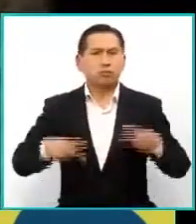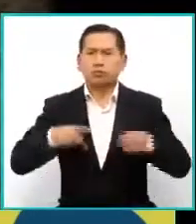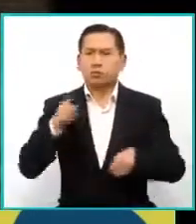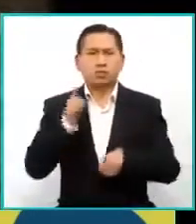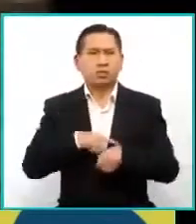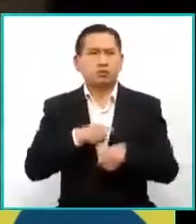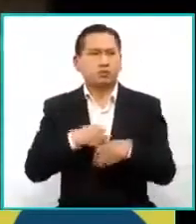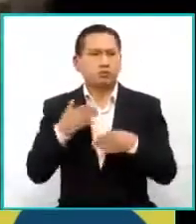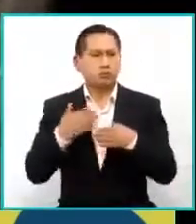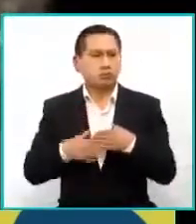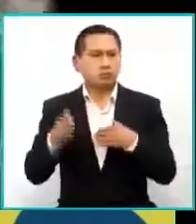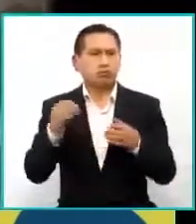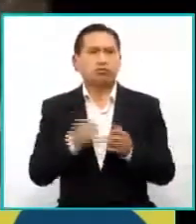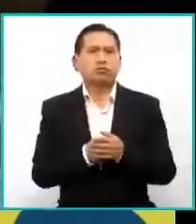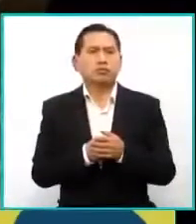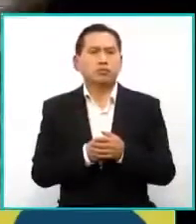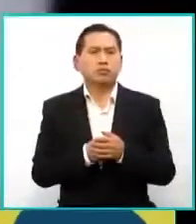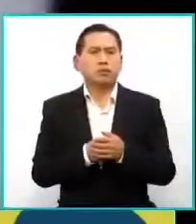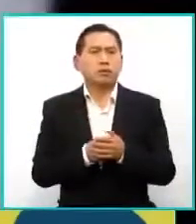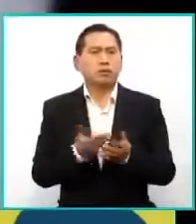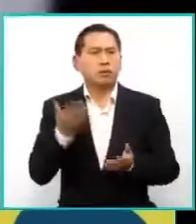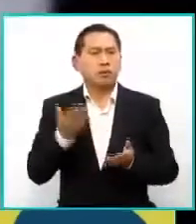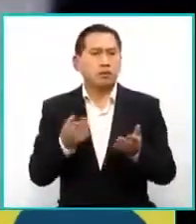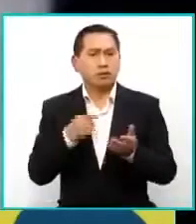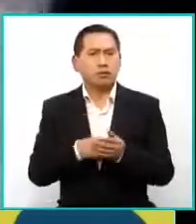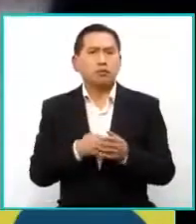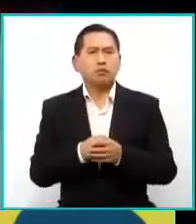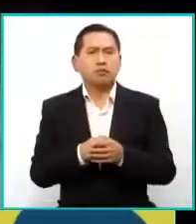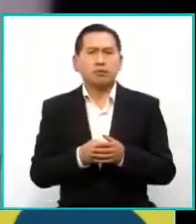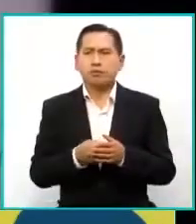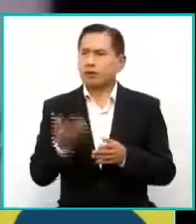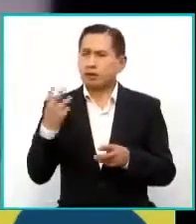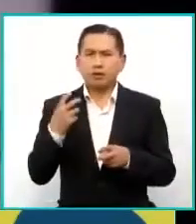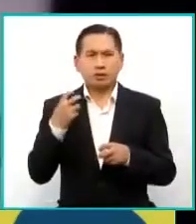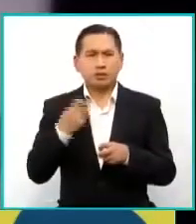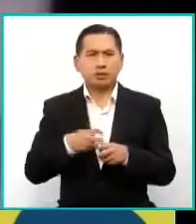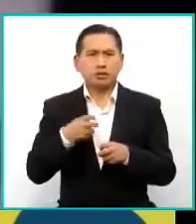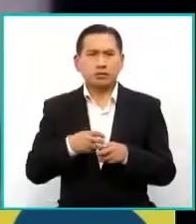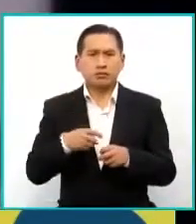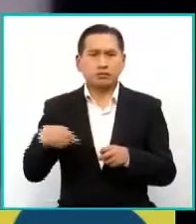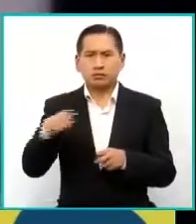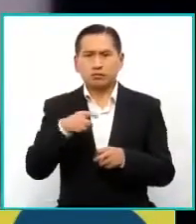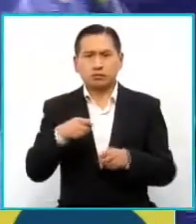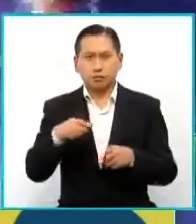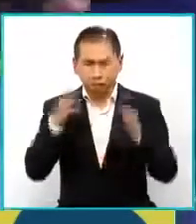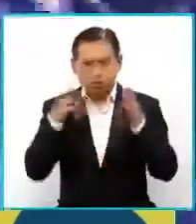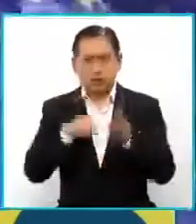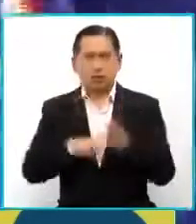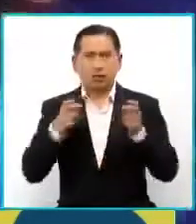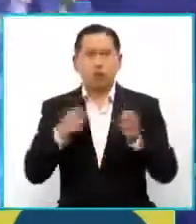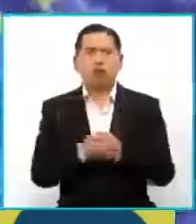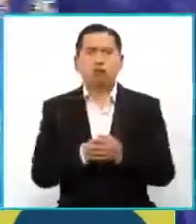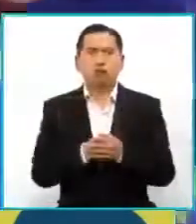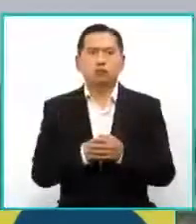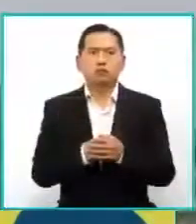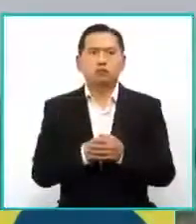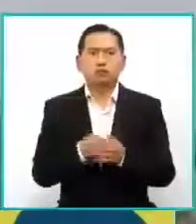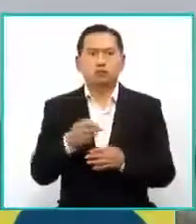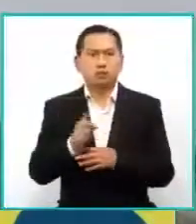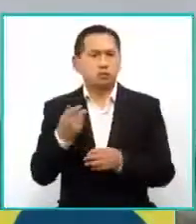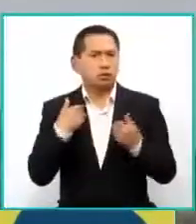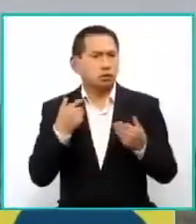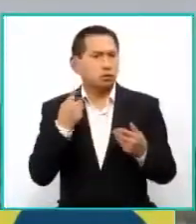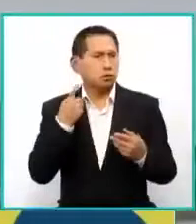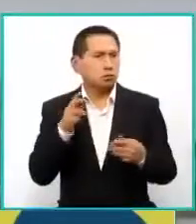el tiempo, ¿no? De alguna manera era un reto agarrarnos de un tema como este. cámara se ha movido sola.